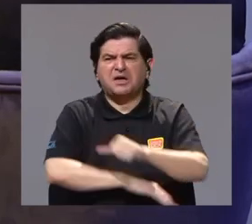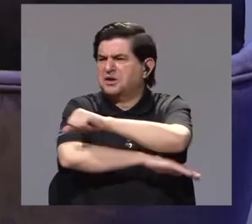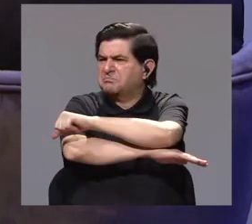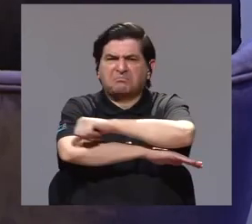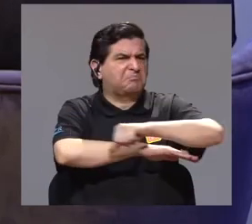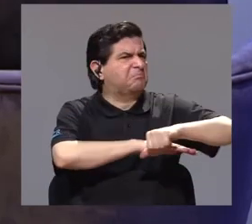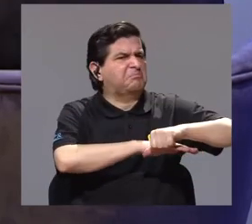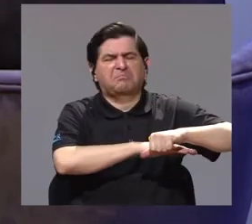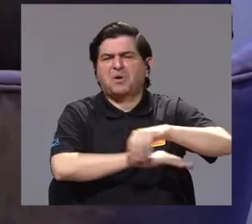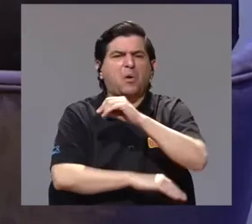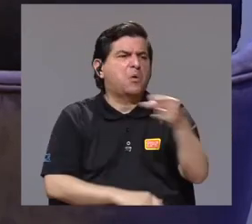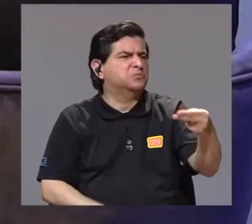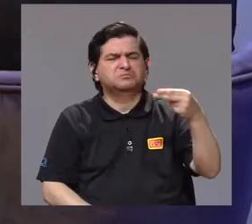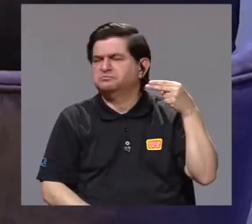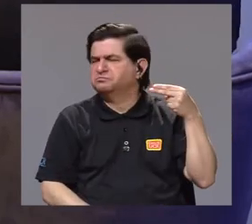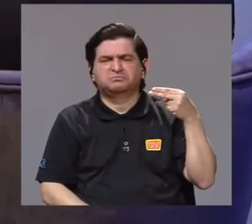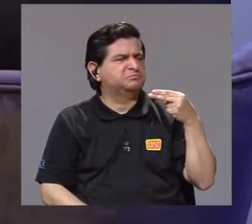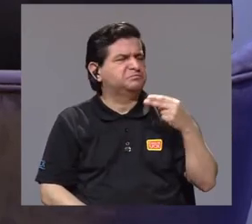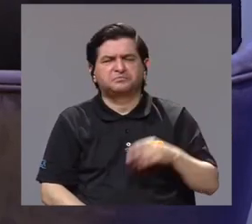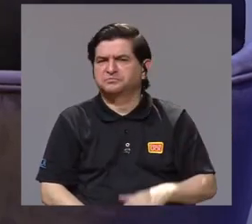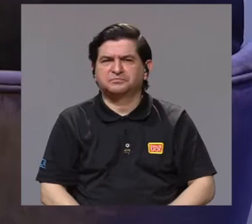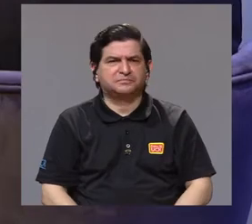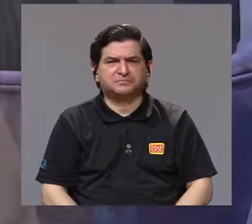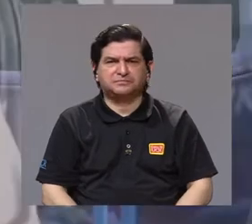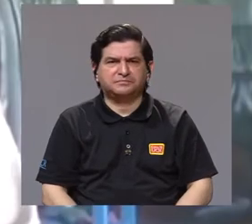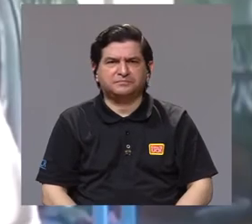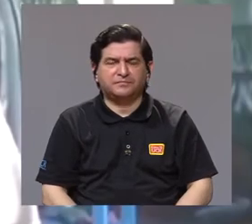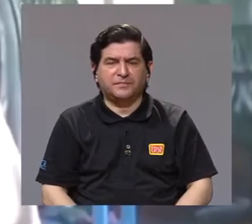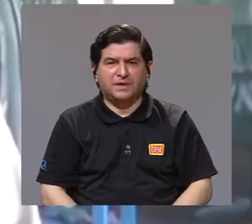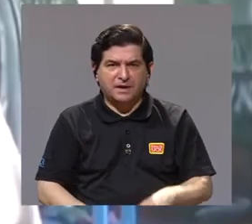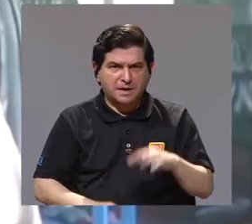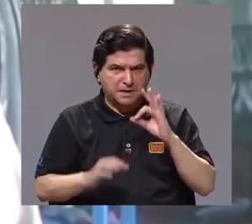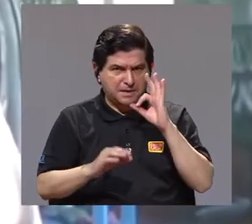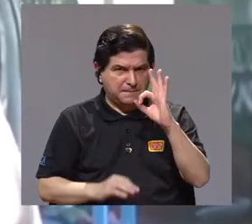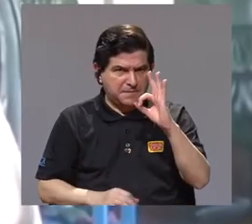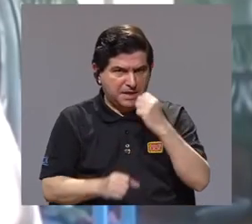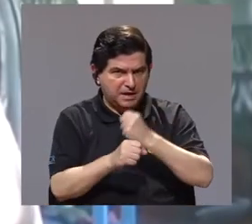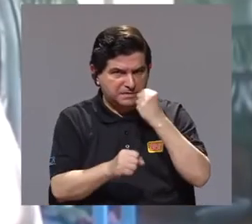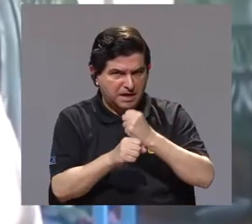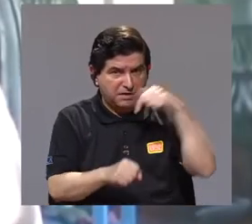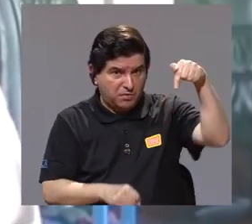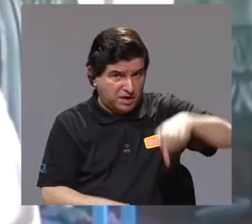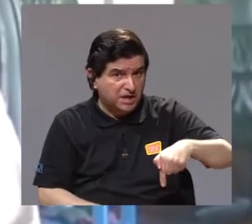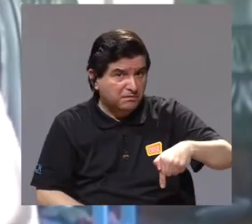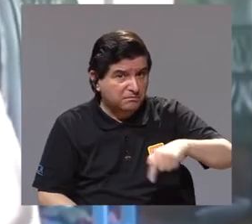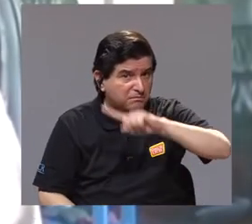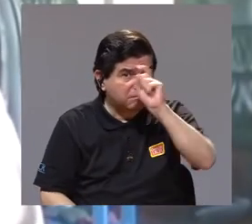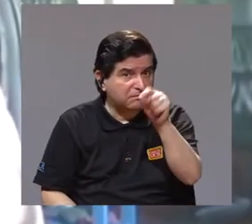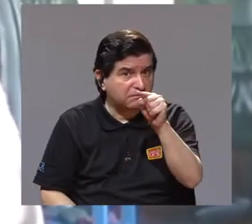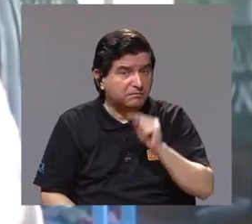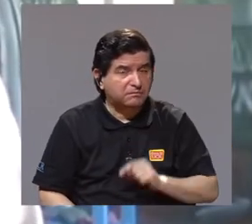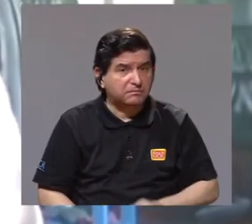país a ver arquitectura o a ver historia. ¿Se han hecho bien las cosas, Bernal?